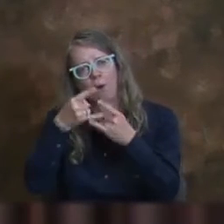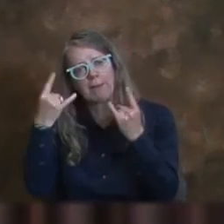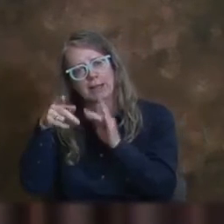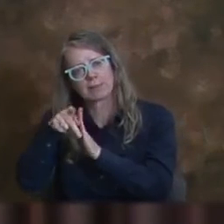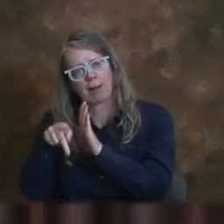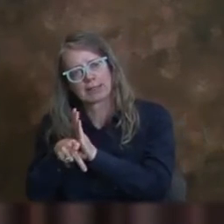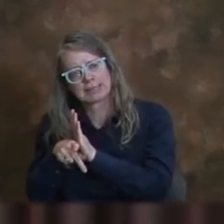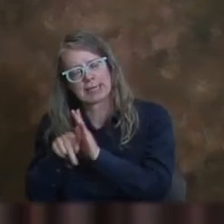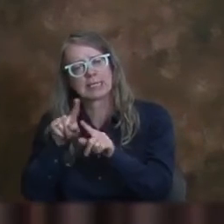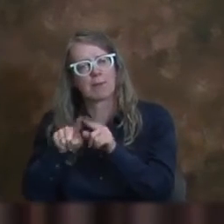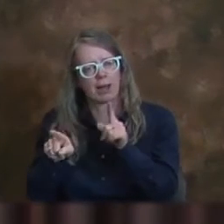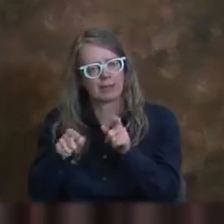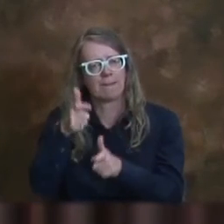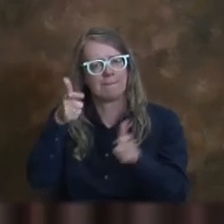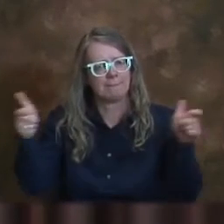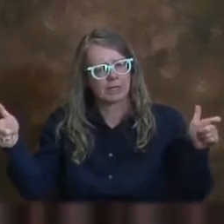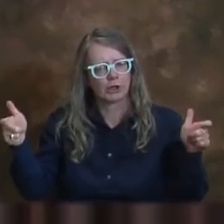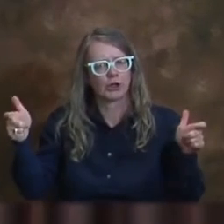adentro